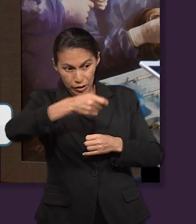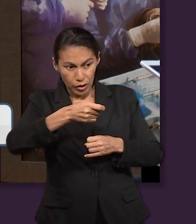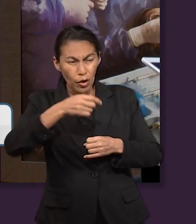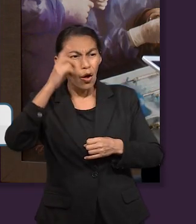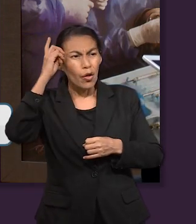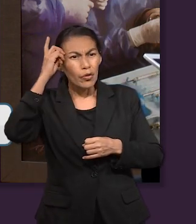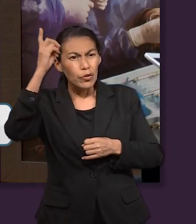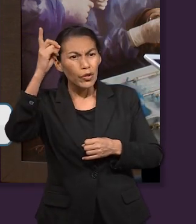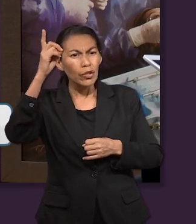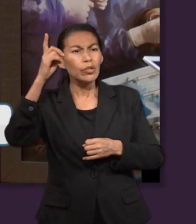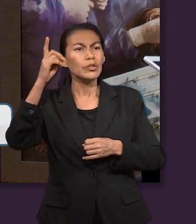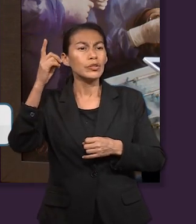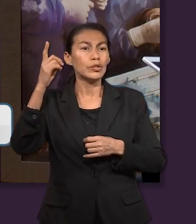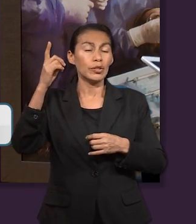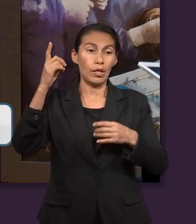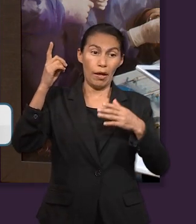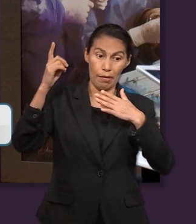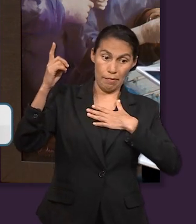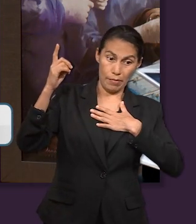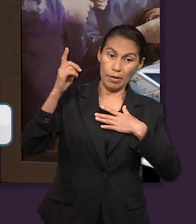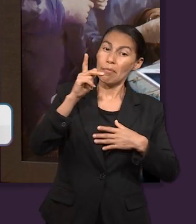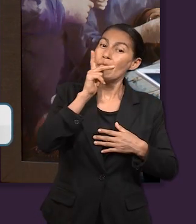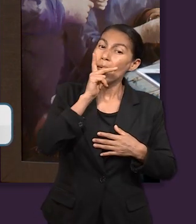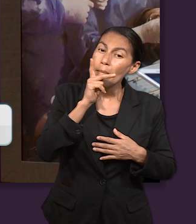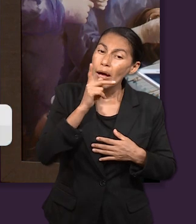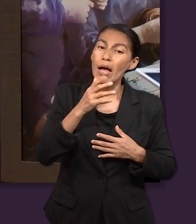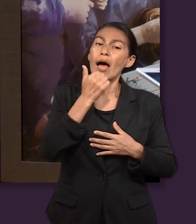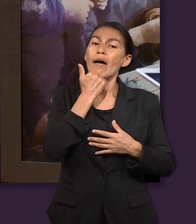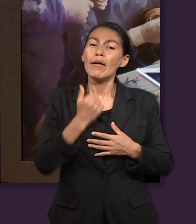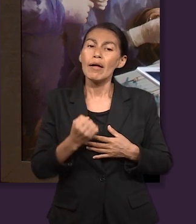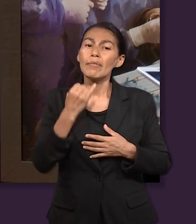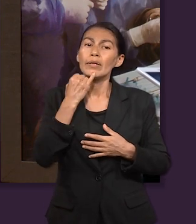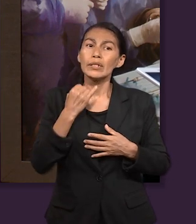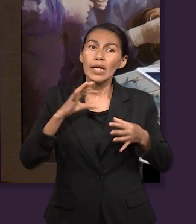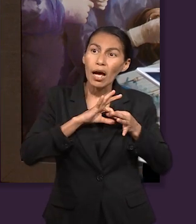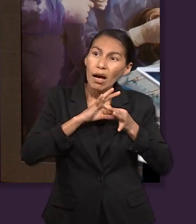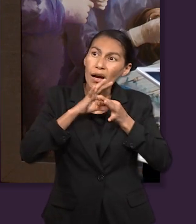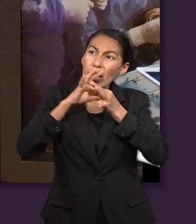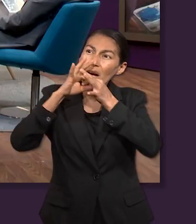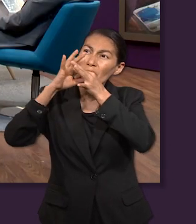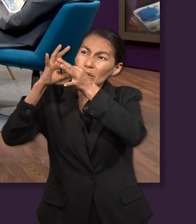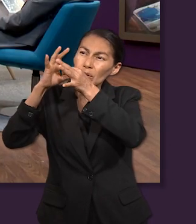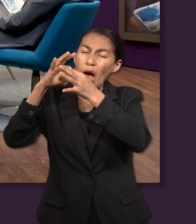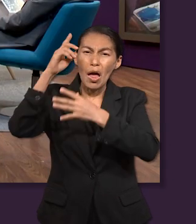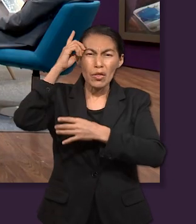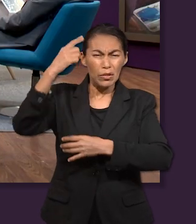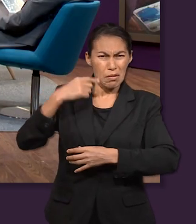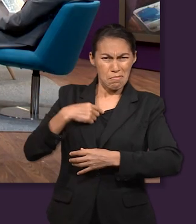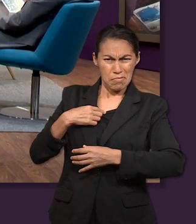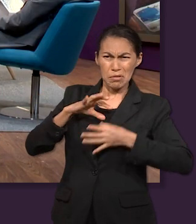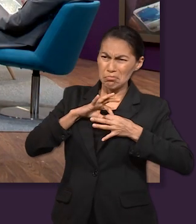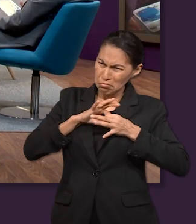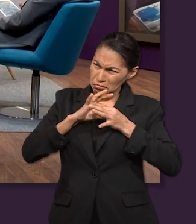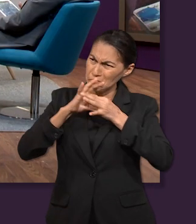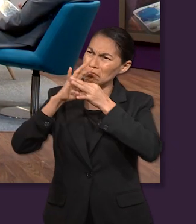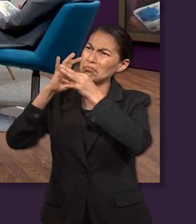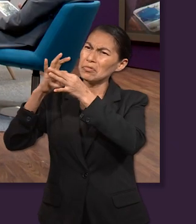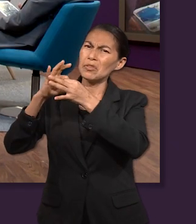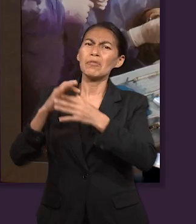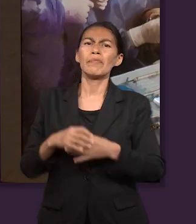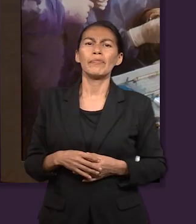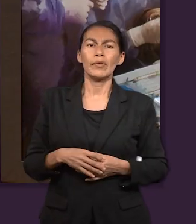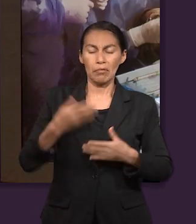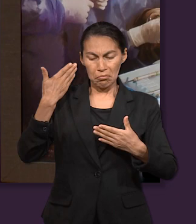presencia anduvieron mis padres, Abraham e Isaac, el Dios que me mantiene desde que yo soy